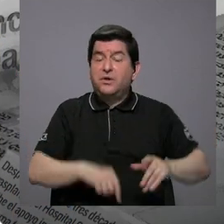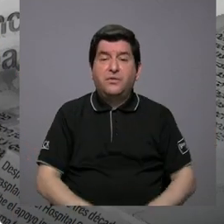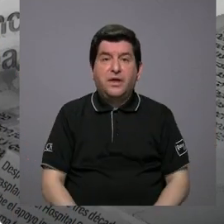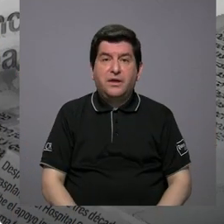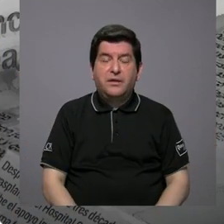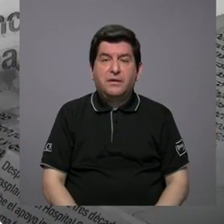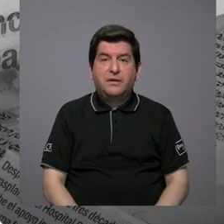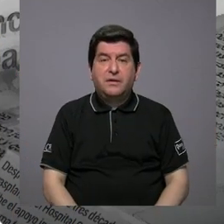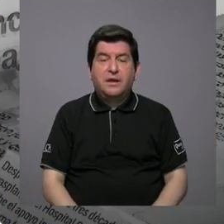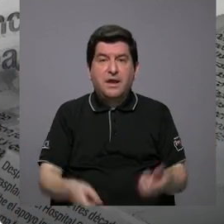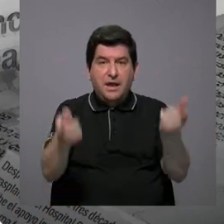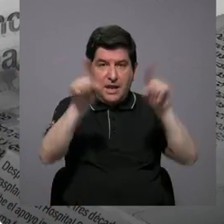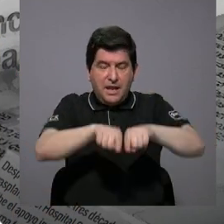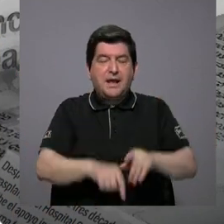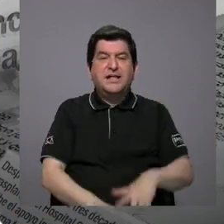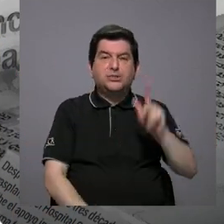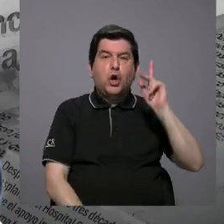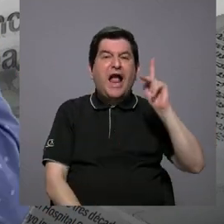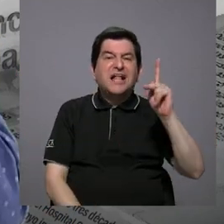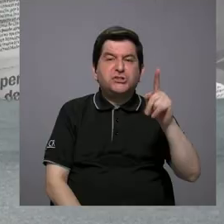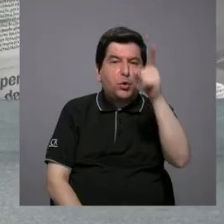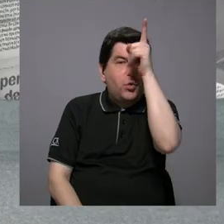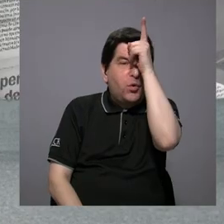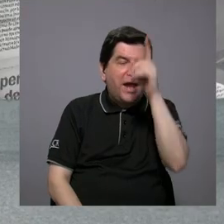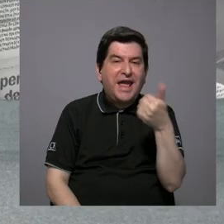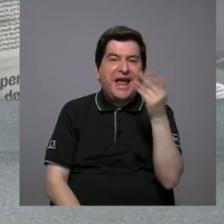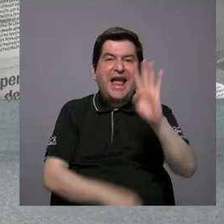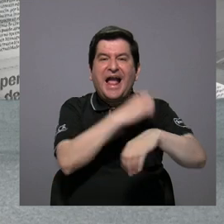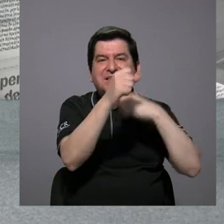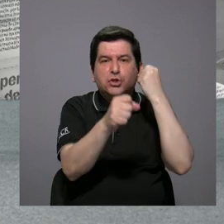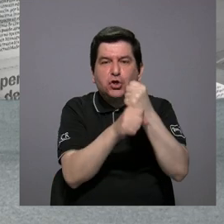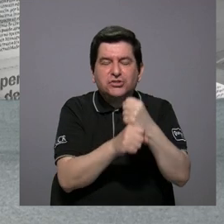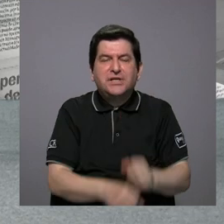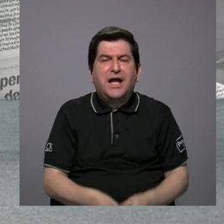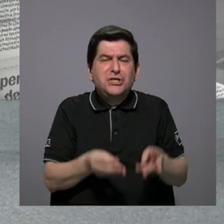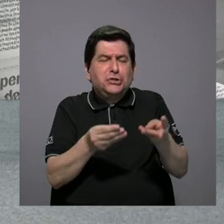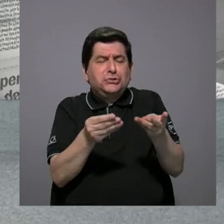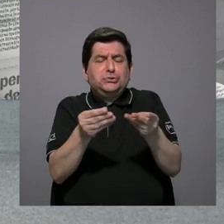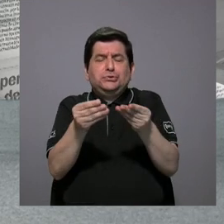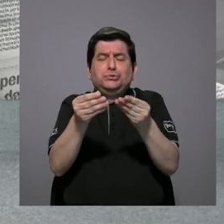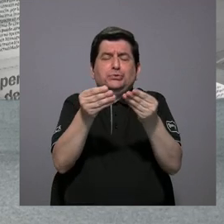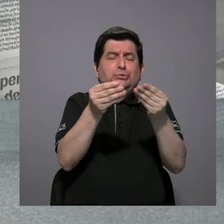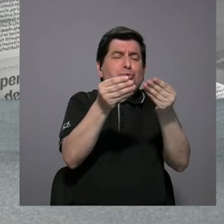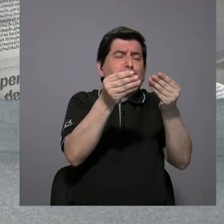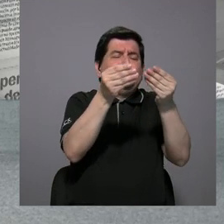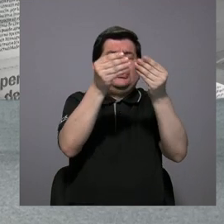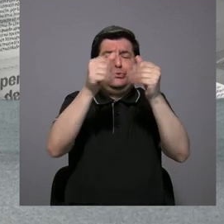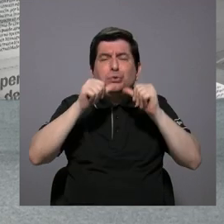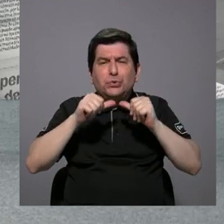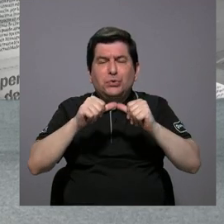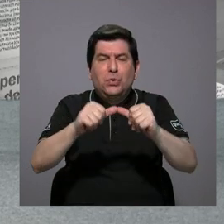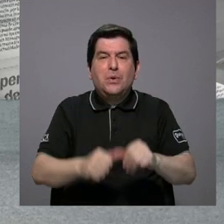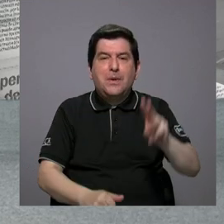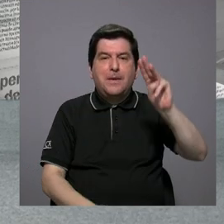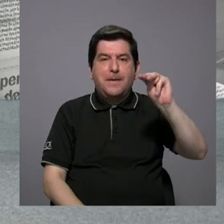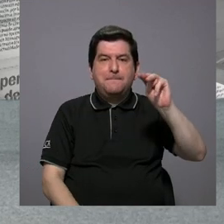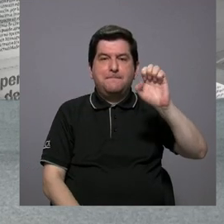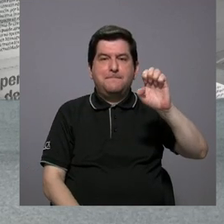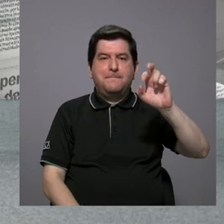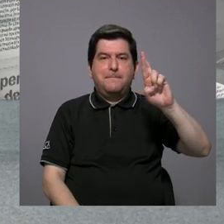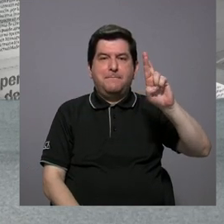incineradora en Karlsruhe duró 14 años emitiendo a lo loco mercurio